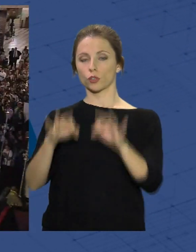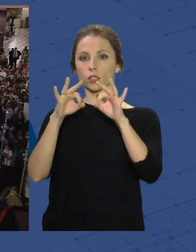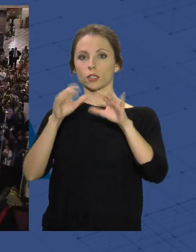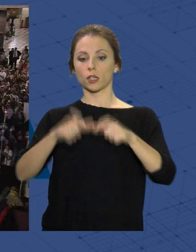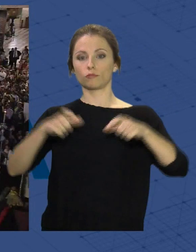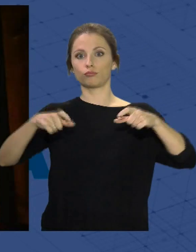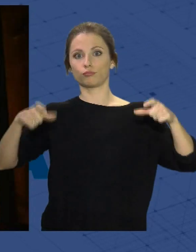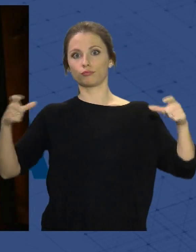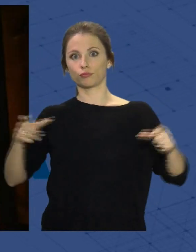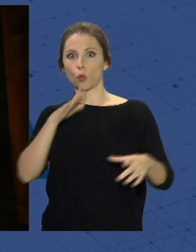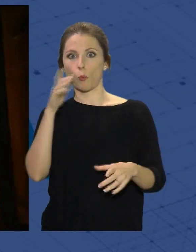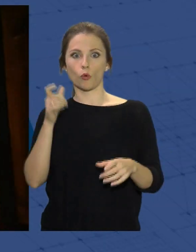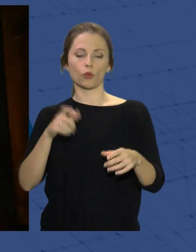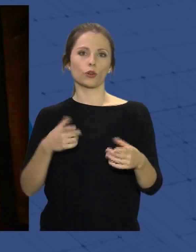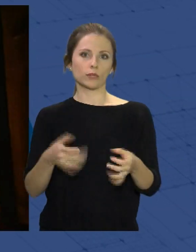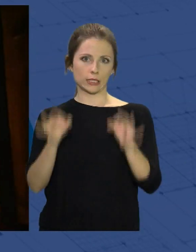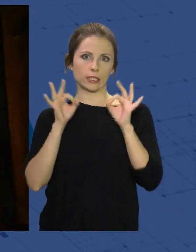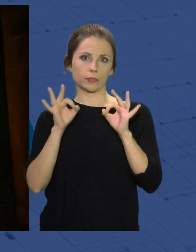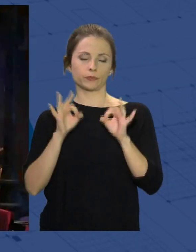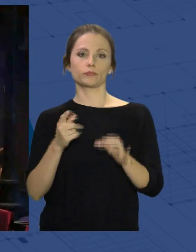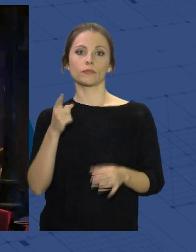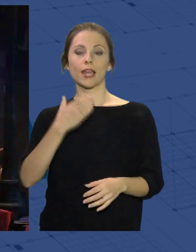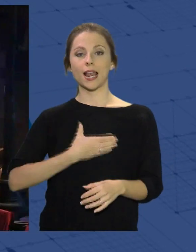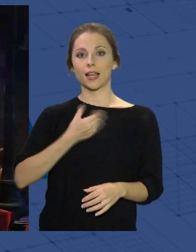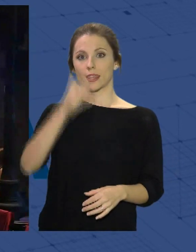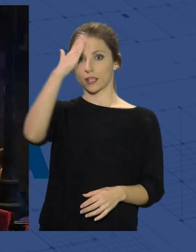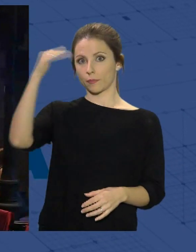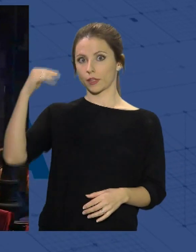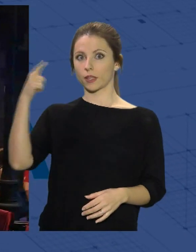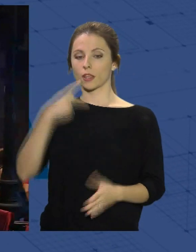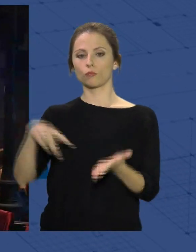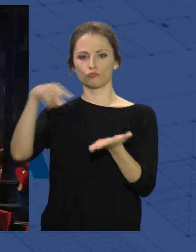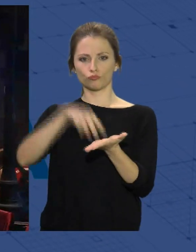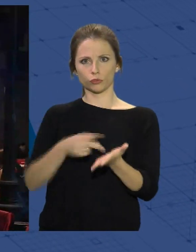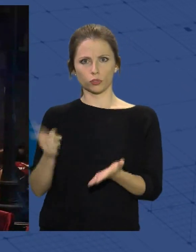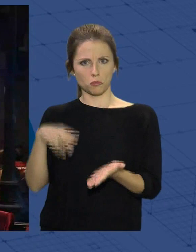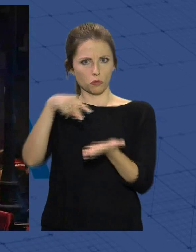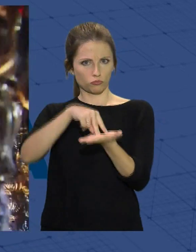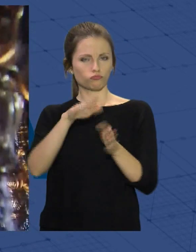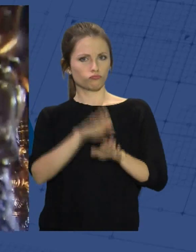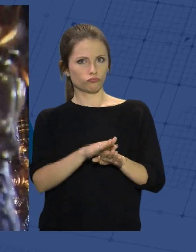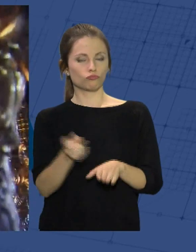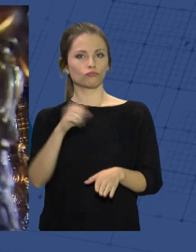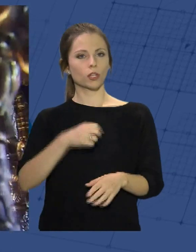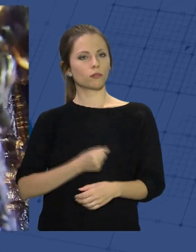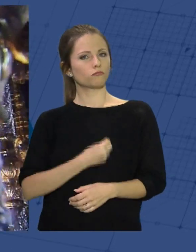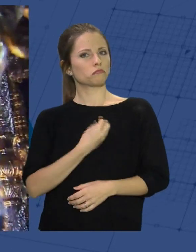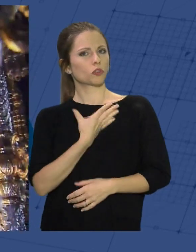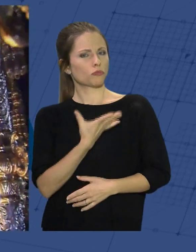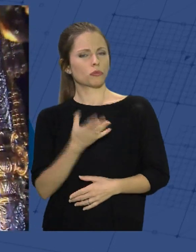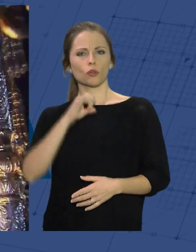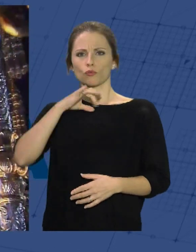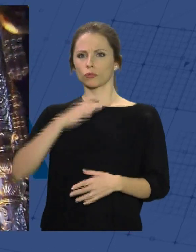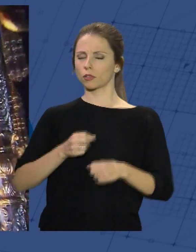Rodrigo y Ricardo. La alcaldesa María del Mar Vázquez presenció esta procesión magna como un almeriense más y mostró su satisfacción porque la procesión